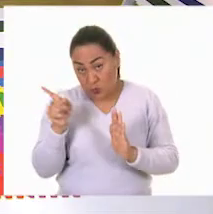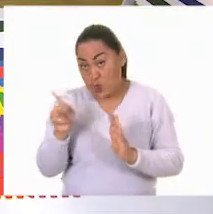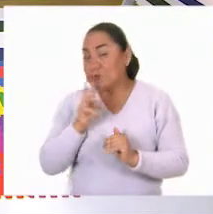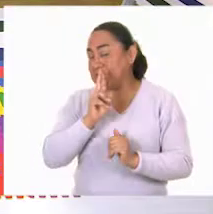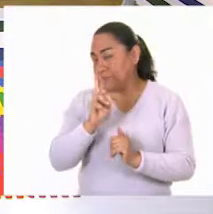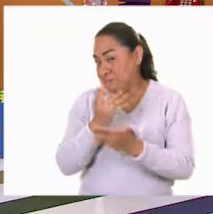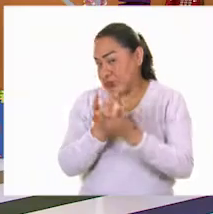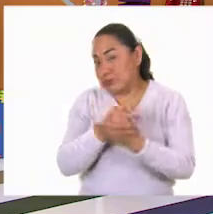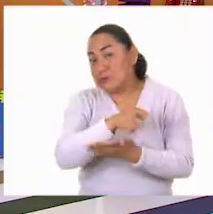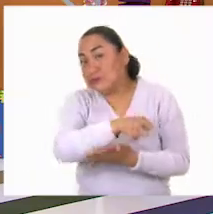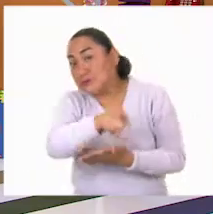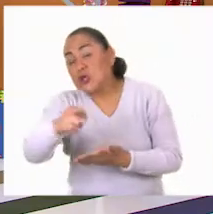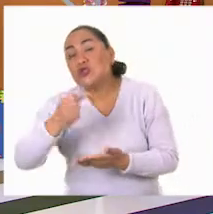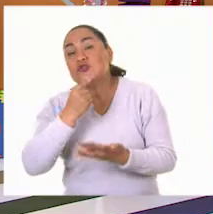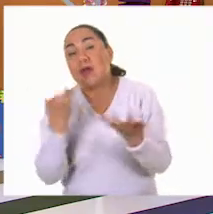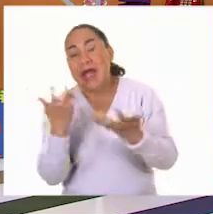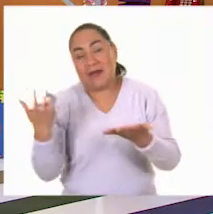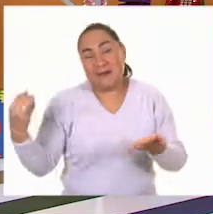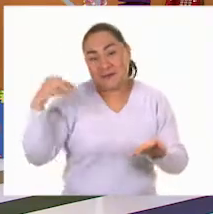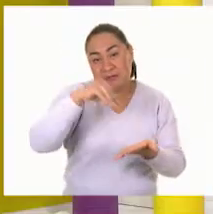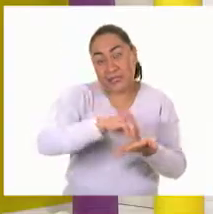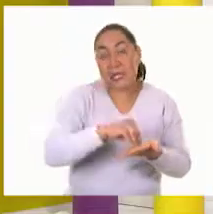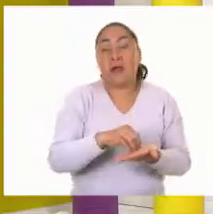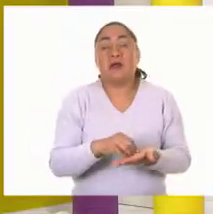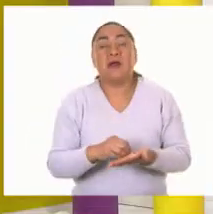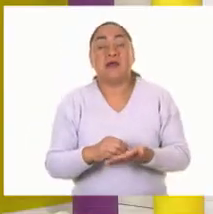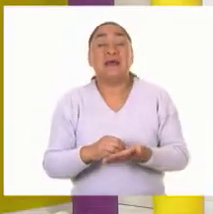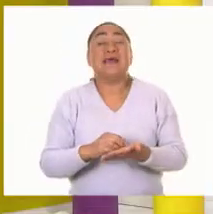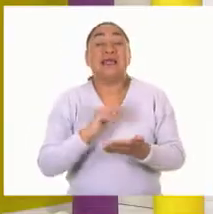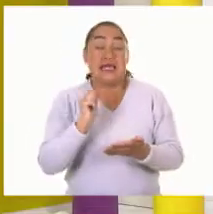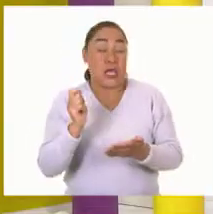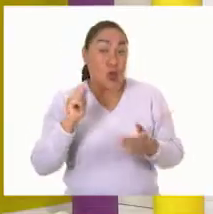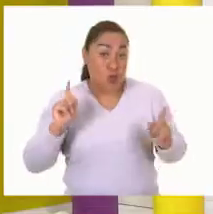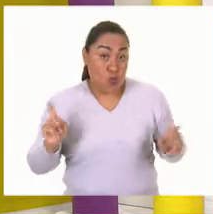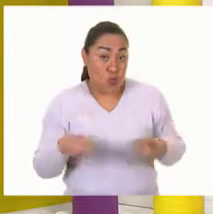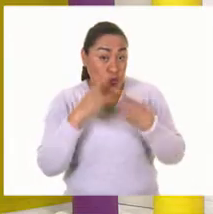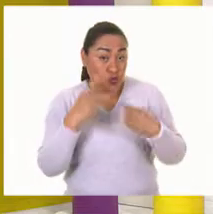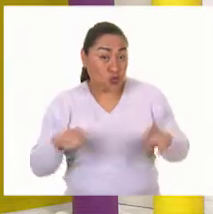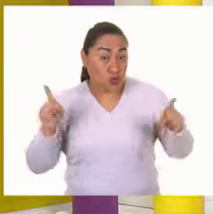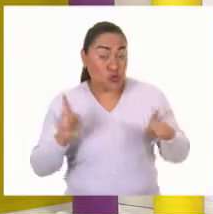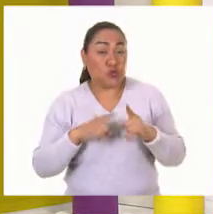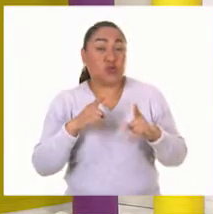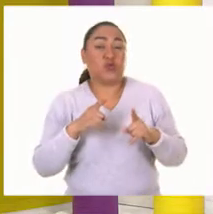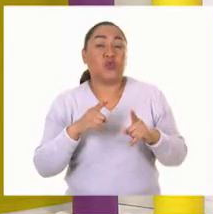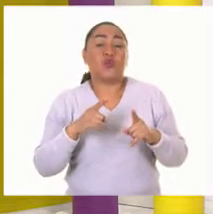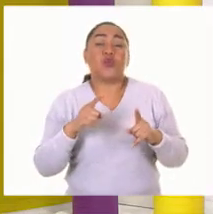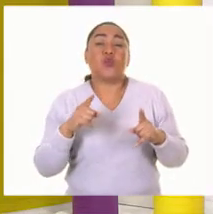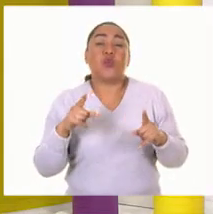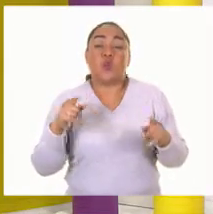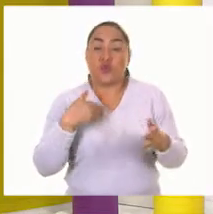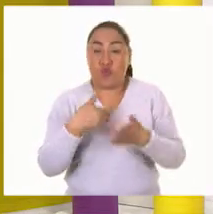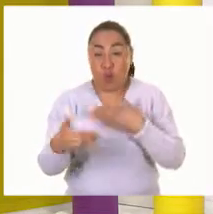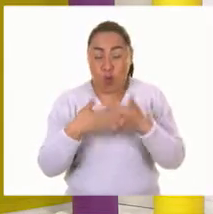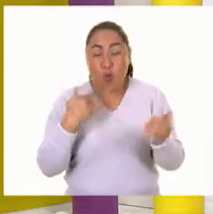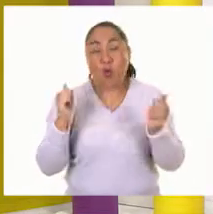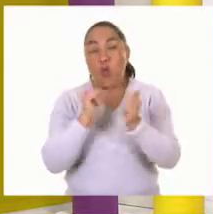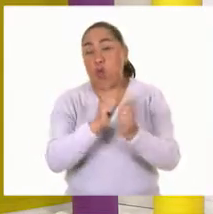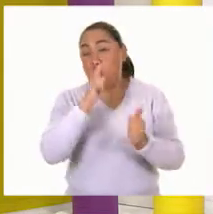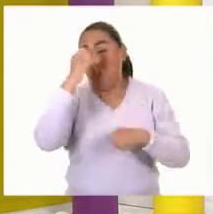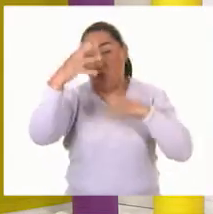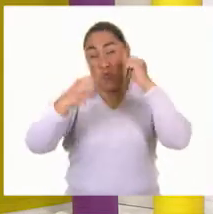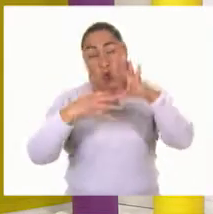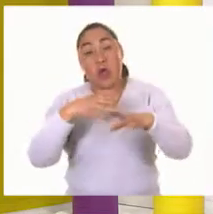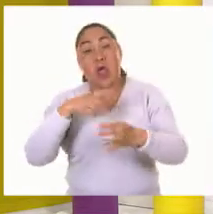los niños que pongan en su cuaderno si la música moderna y las luces era lo que más le gustaba a la señora María pongan verdadero